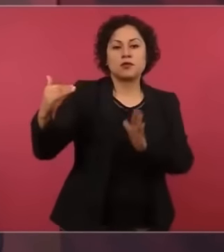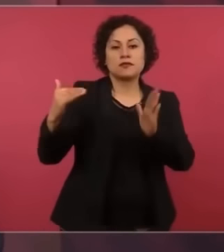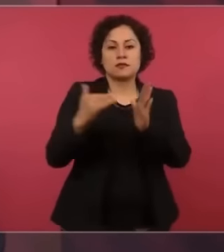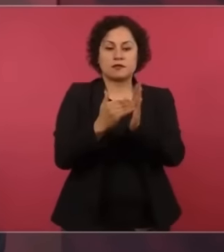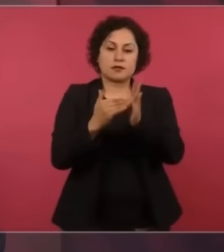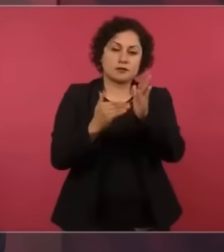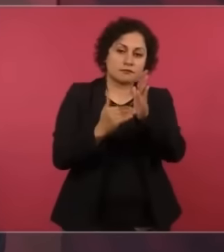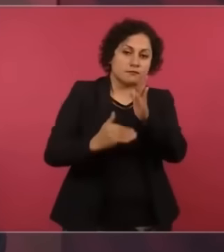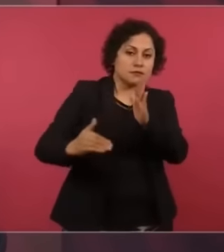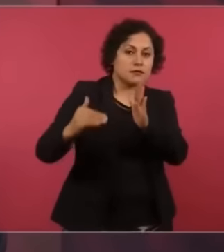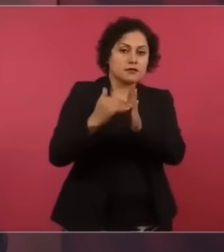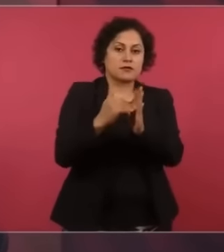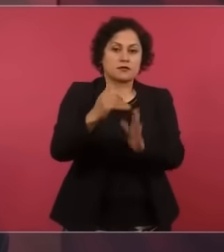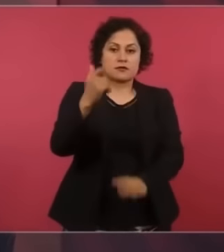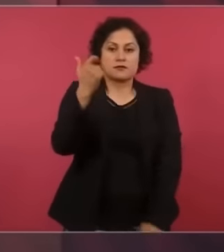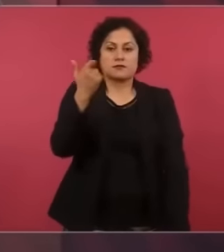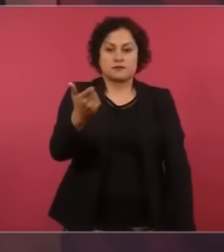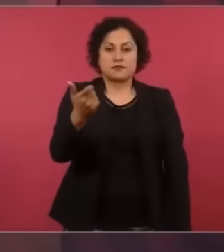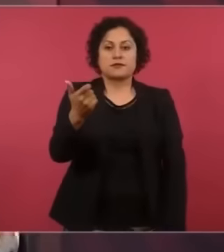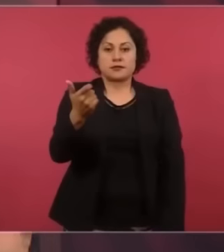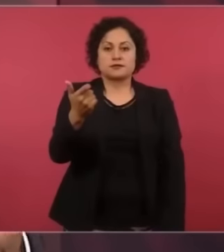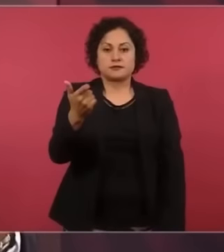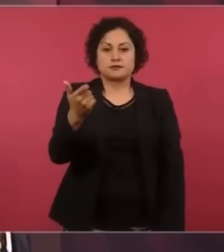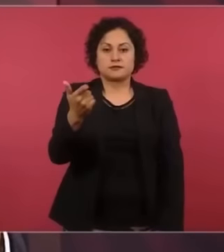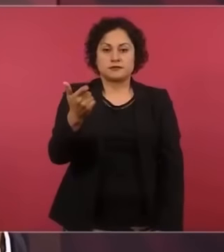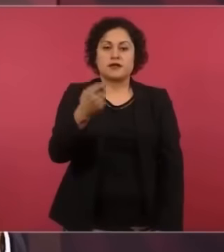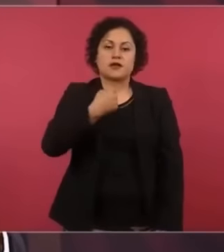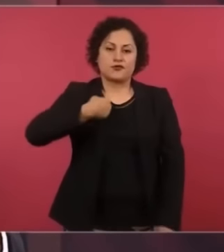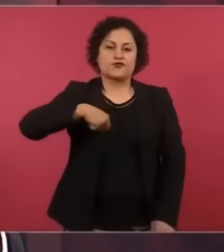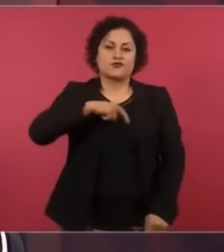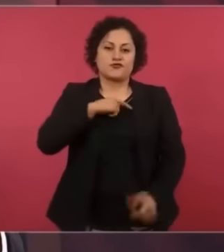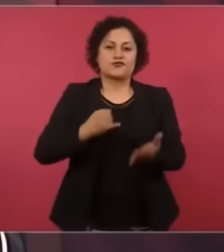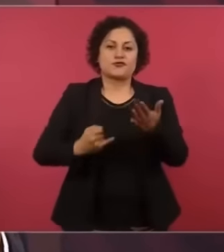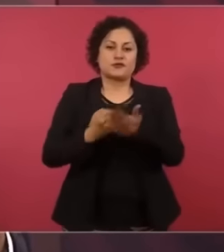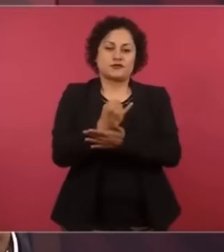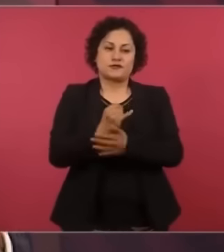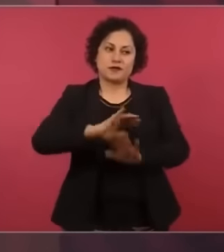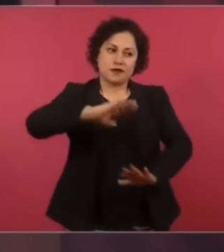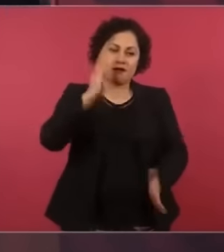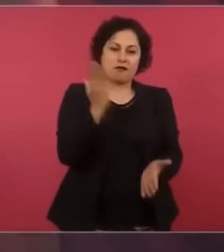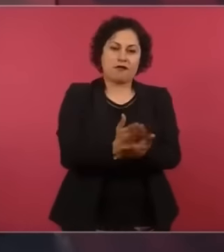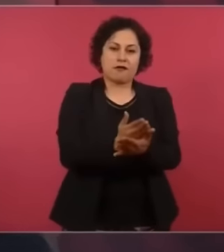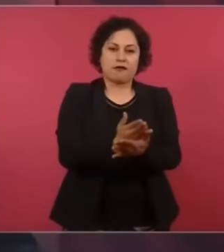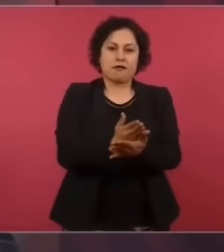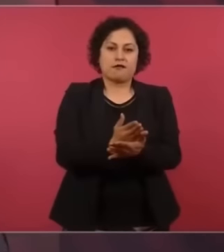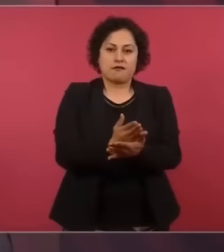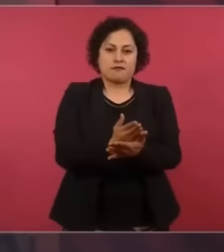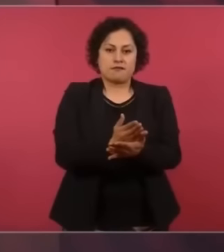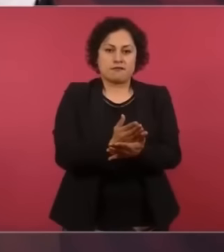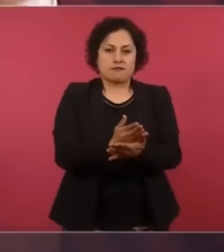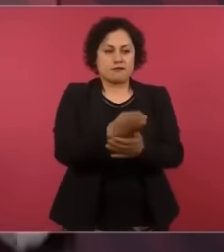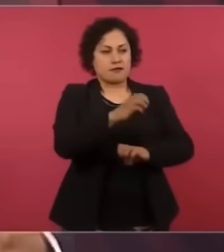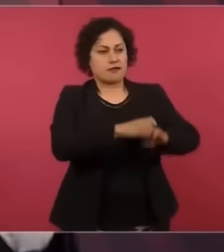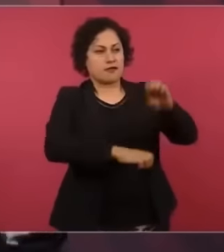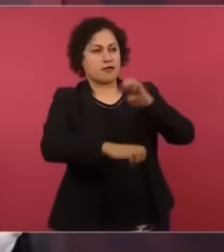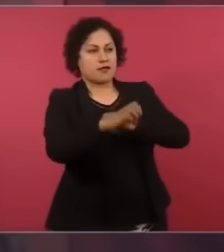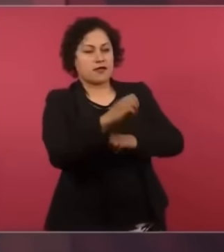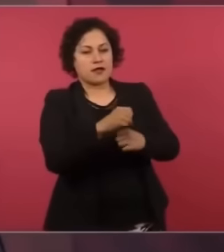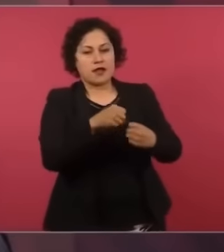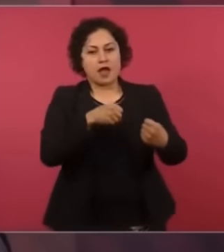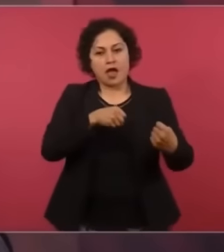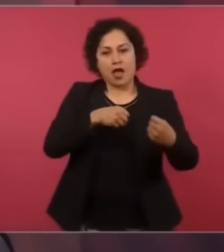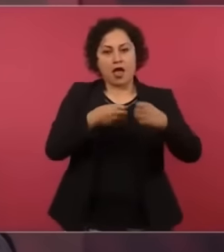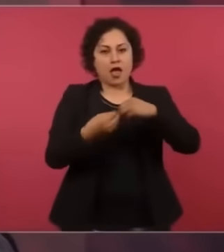por tomar esta decisión. No querían, no resistían